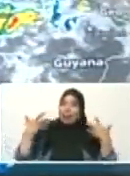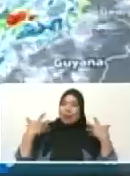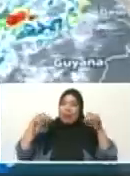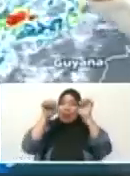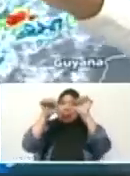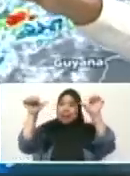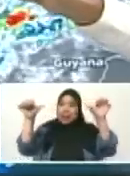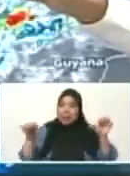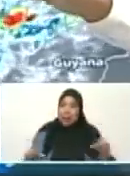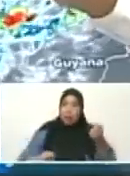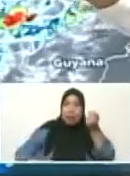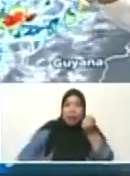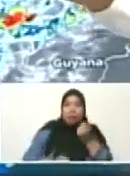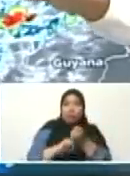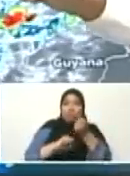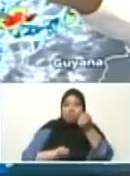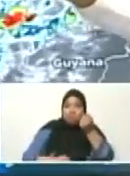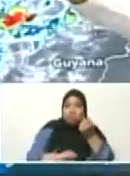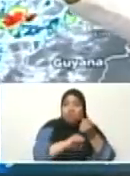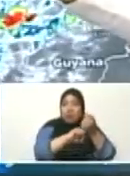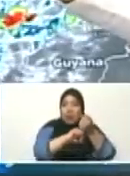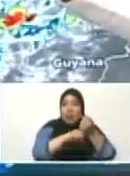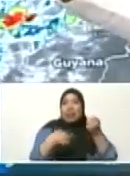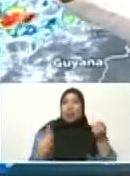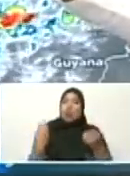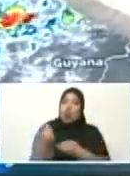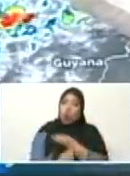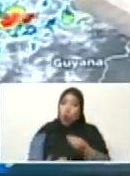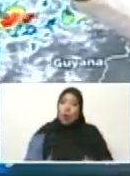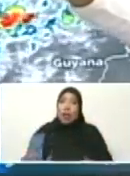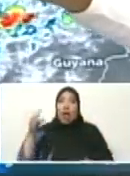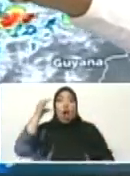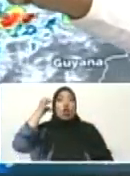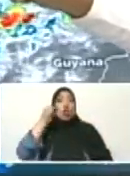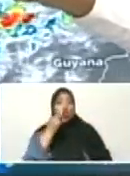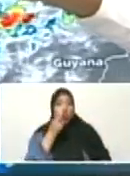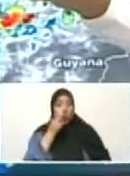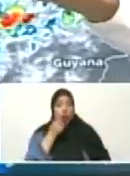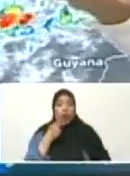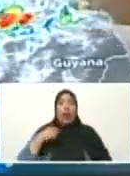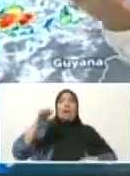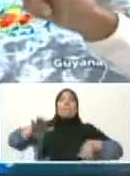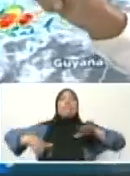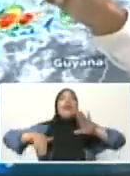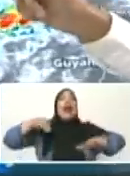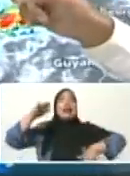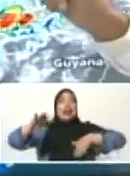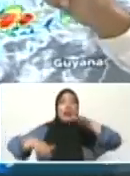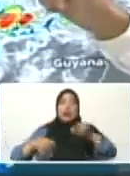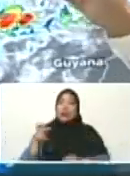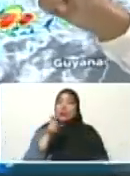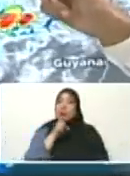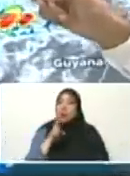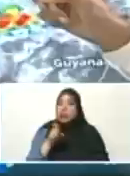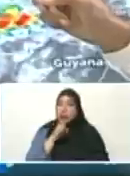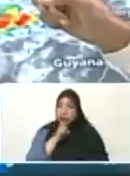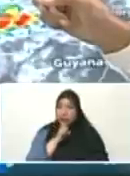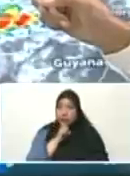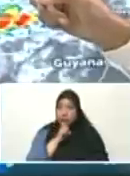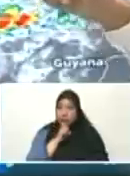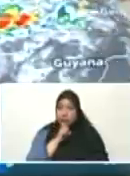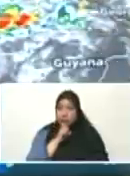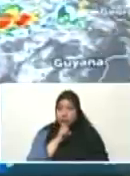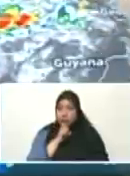El oleaje que tenemos en este momento sobre las costas de Sucre y para el delta del Orinoco es de 3.5 metros de altura,